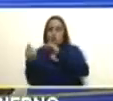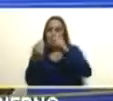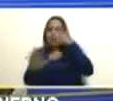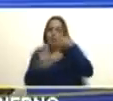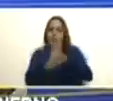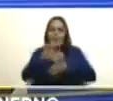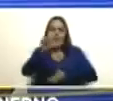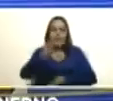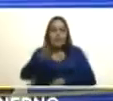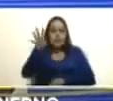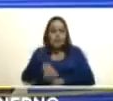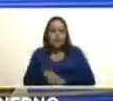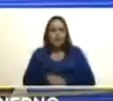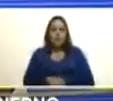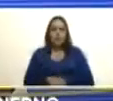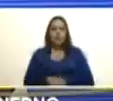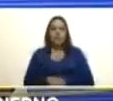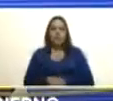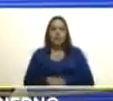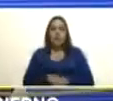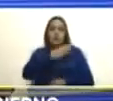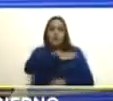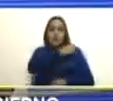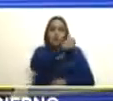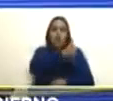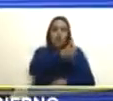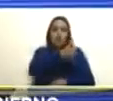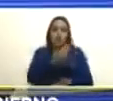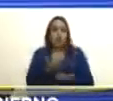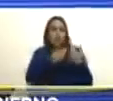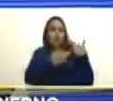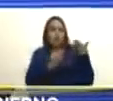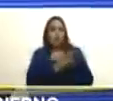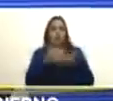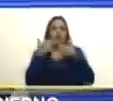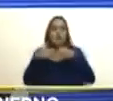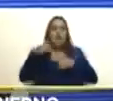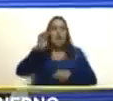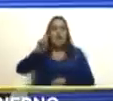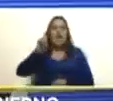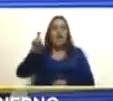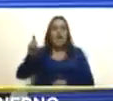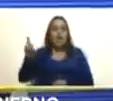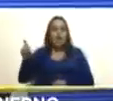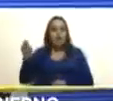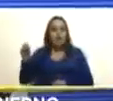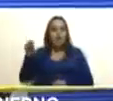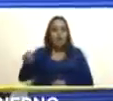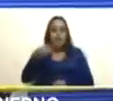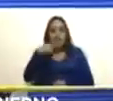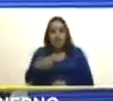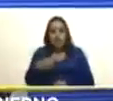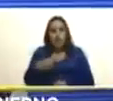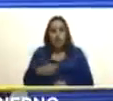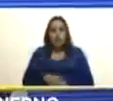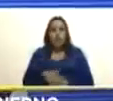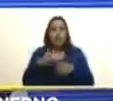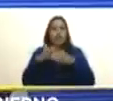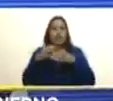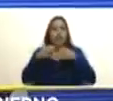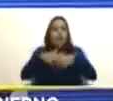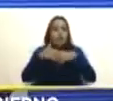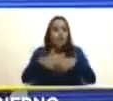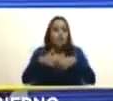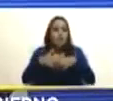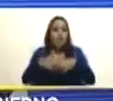Darren Woods director ejecutivo de la compañía ExxonMobil declaró hoy que la empresa está limitando su papel